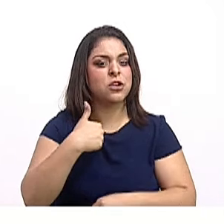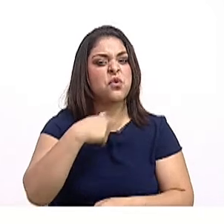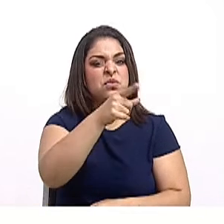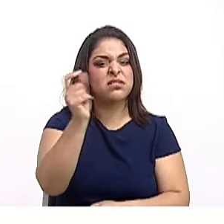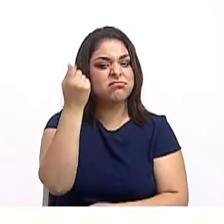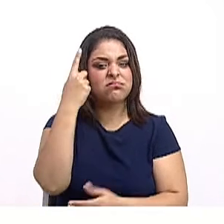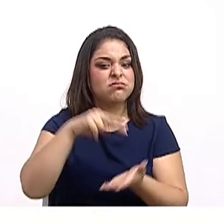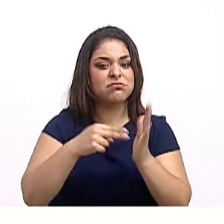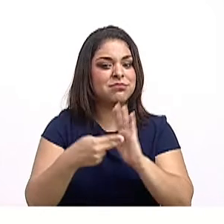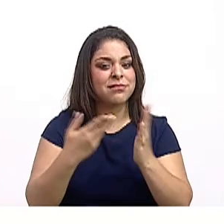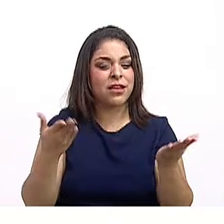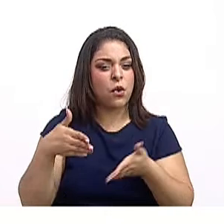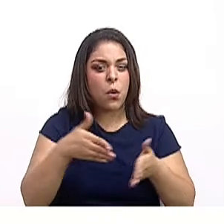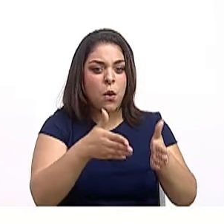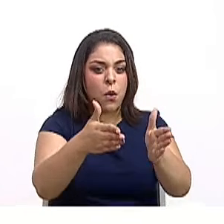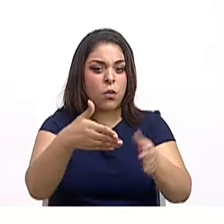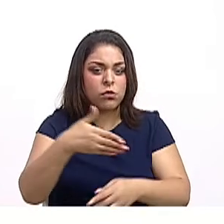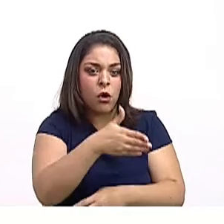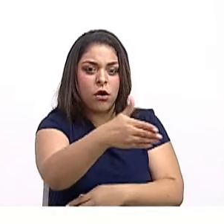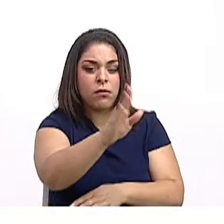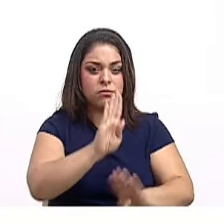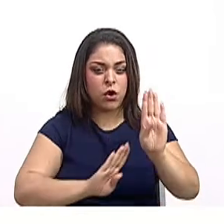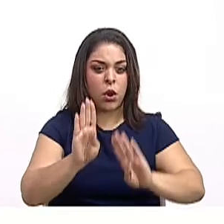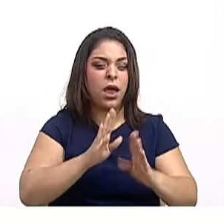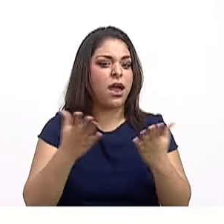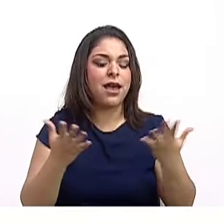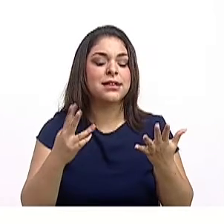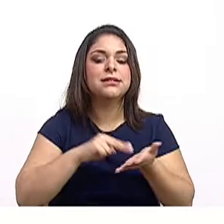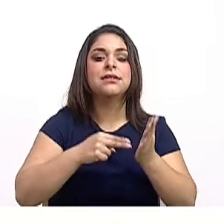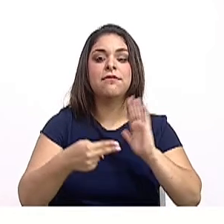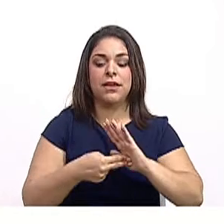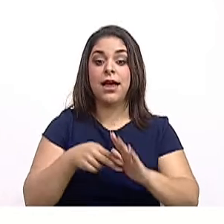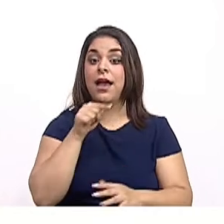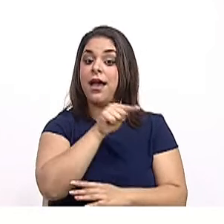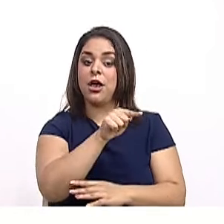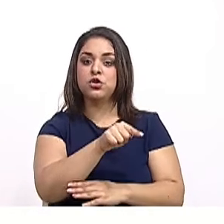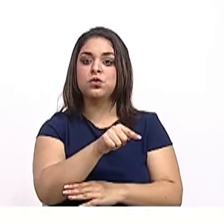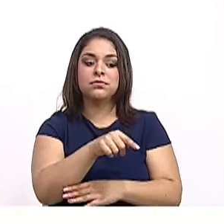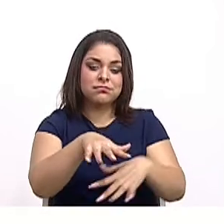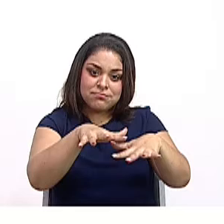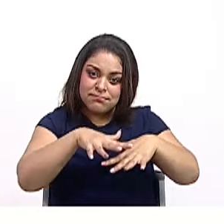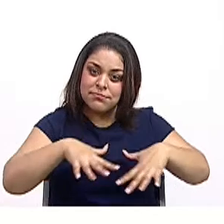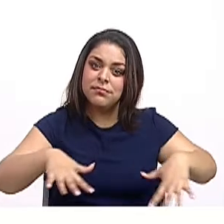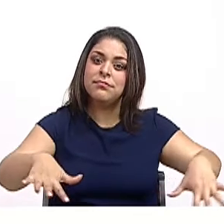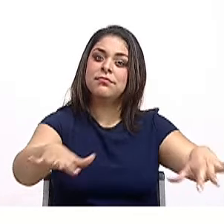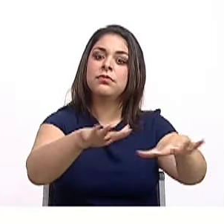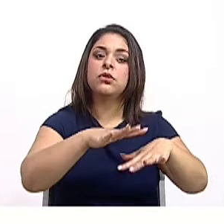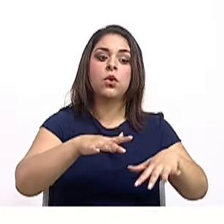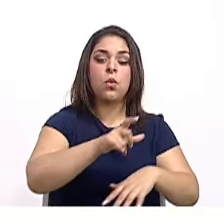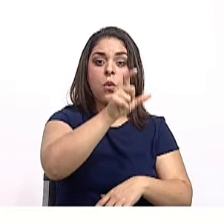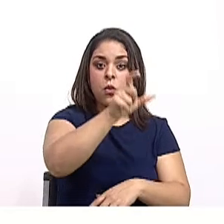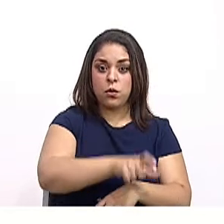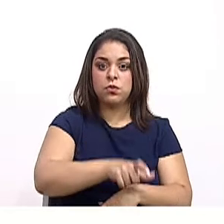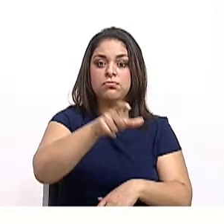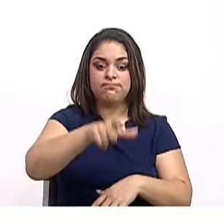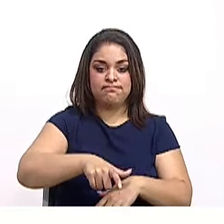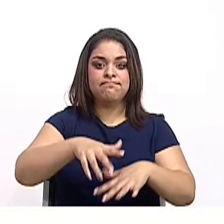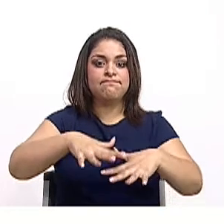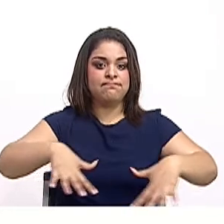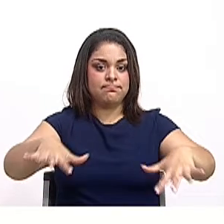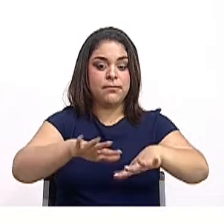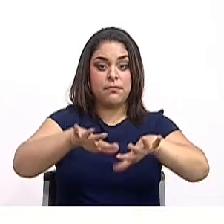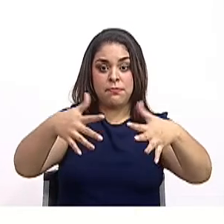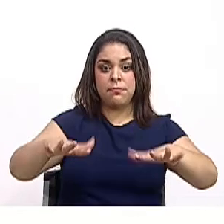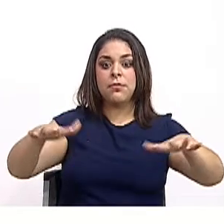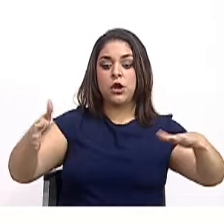un corredor biológico? Esos corredores biológicos son territorios continental, marino, costero